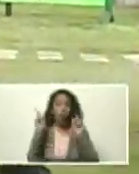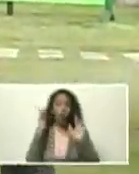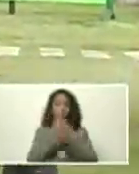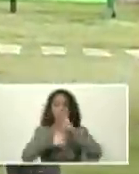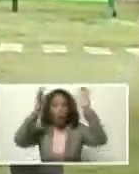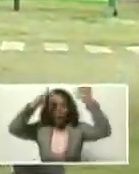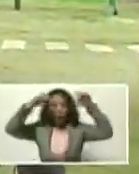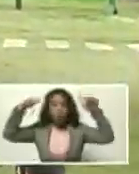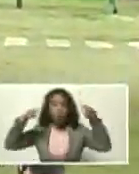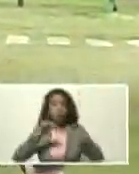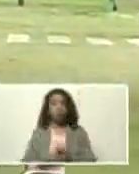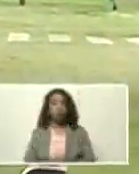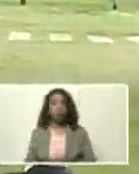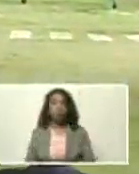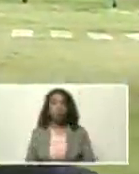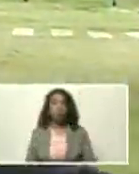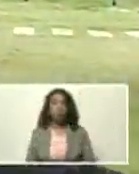las lluvias,